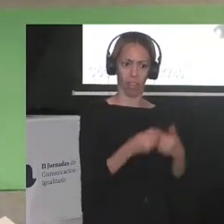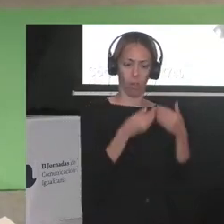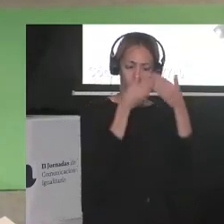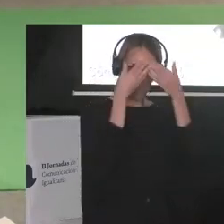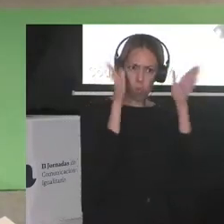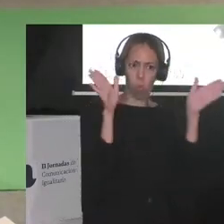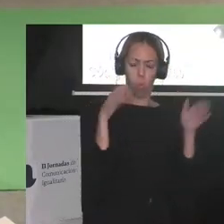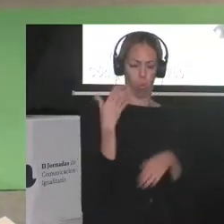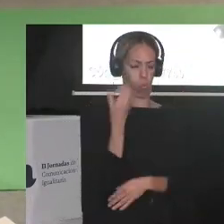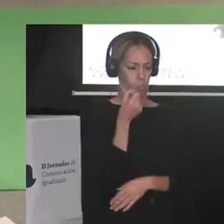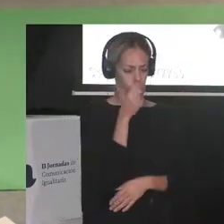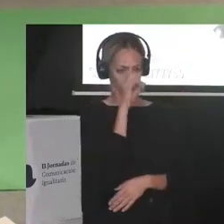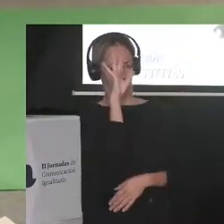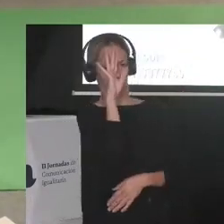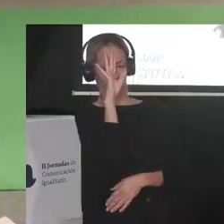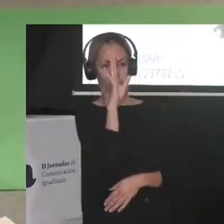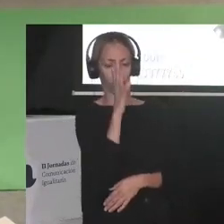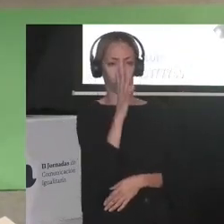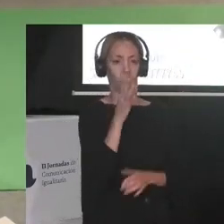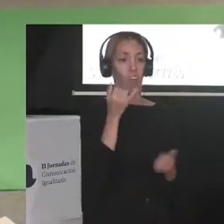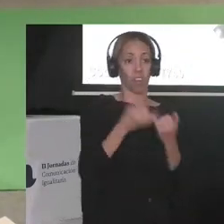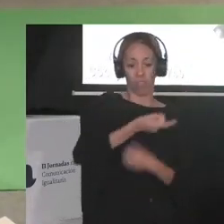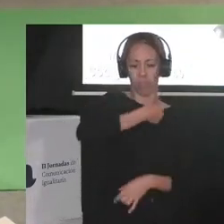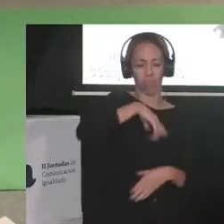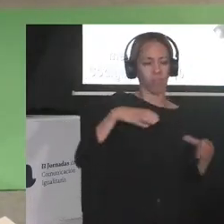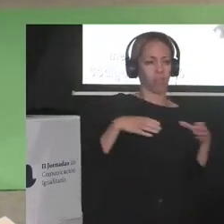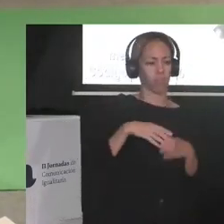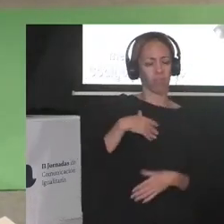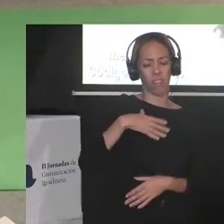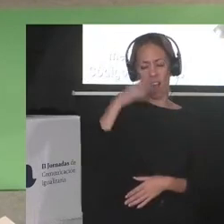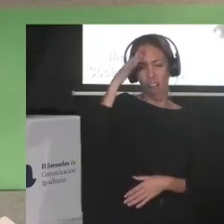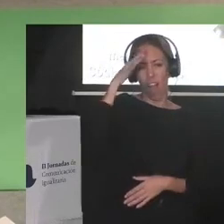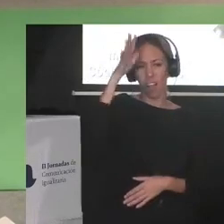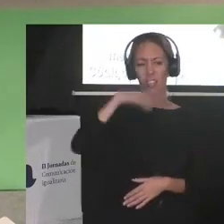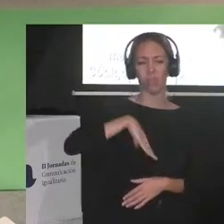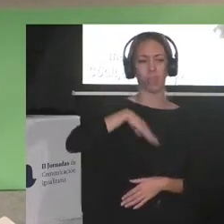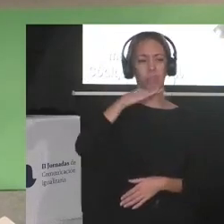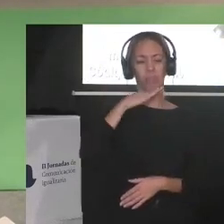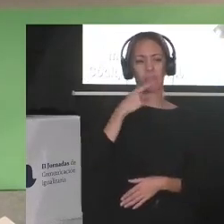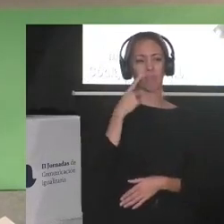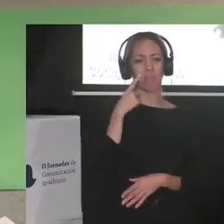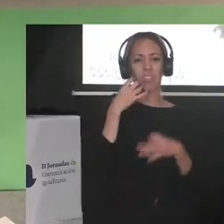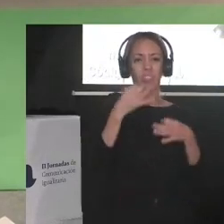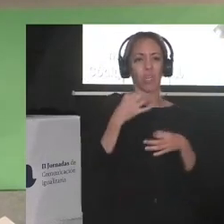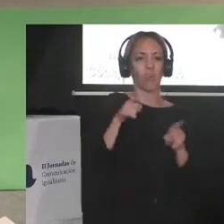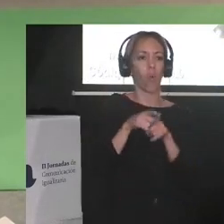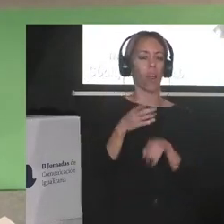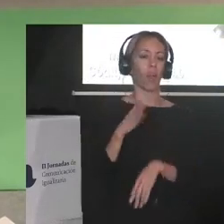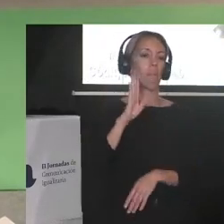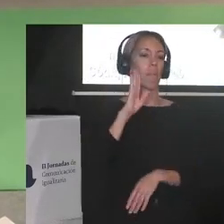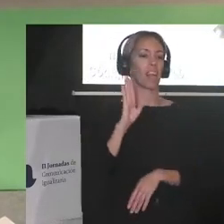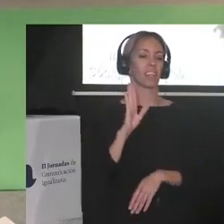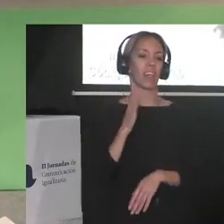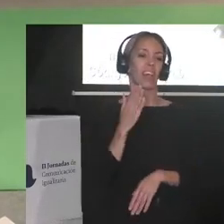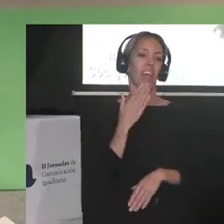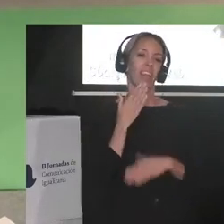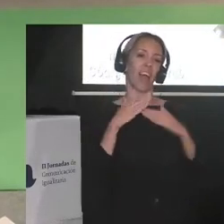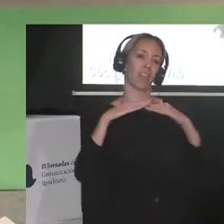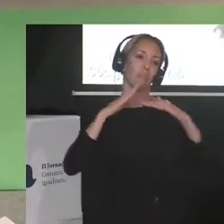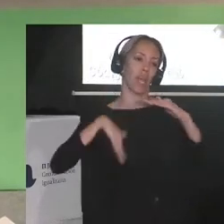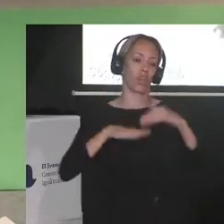Este agarratazgo, ¿no?, de sentirnos tratadas como las eternas menores de edad del feminismo,